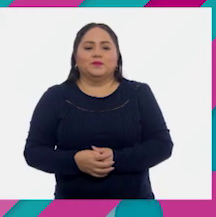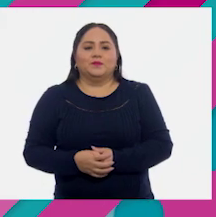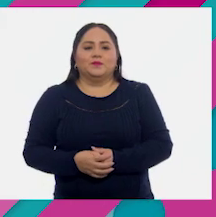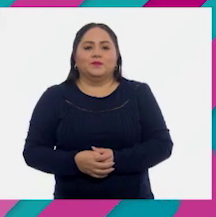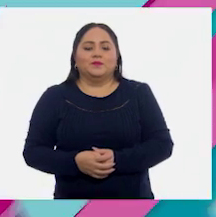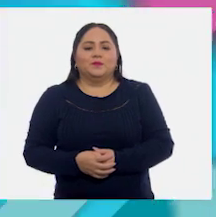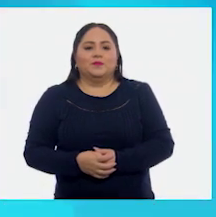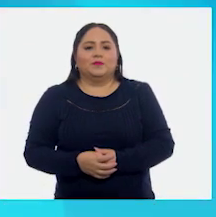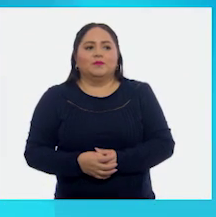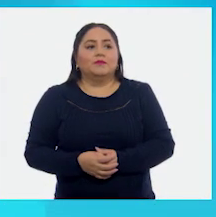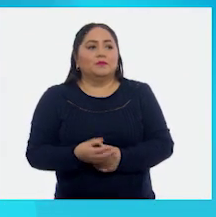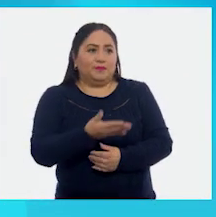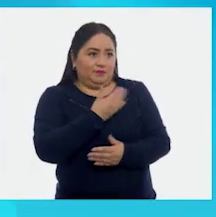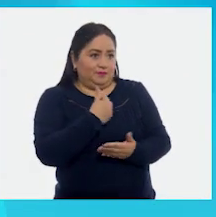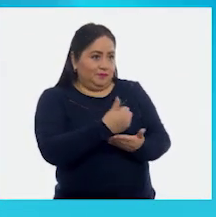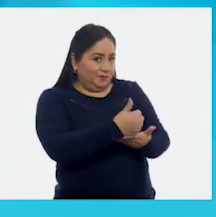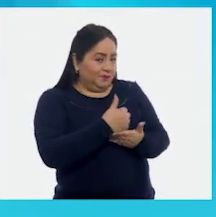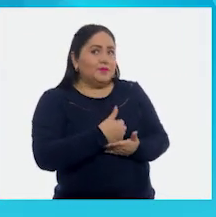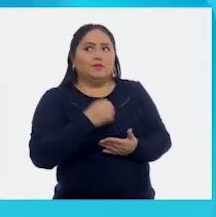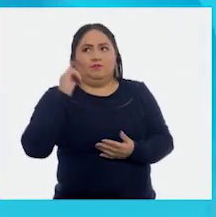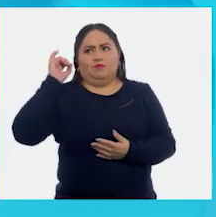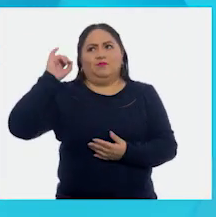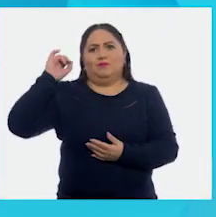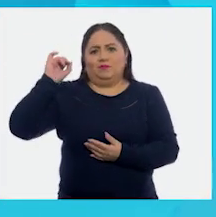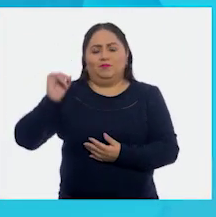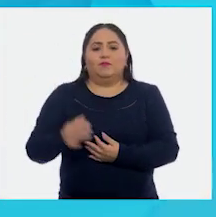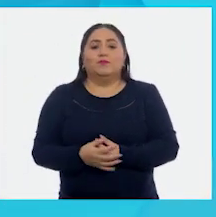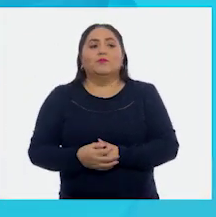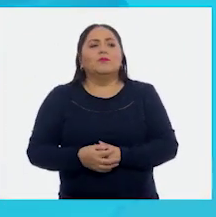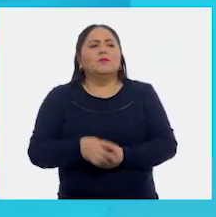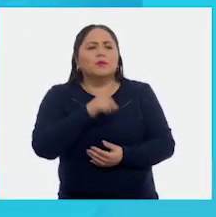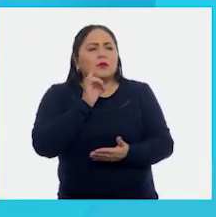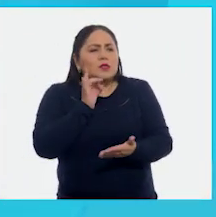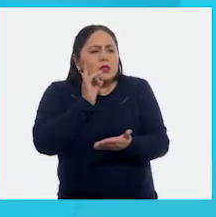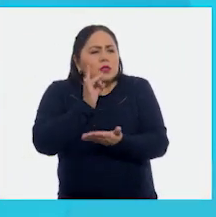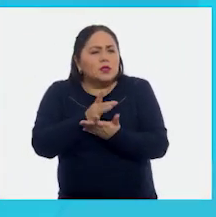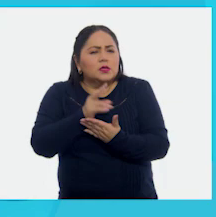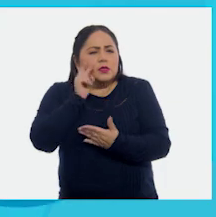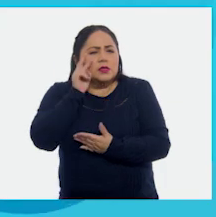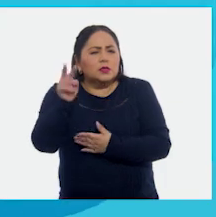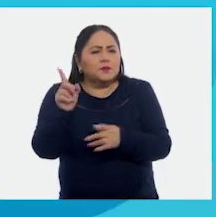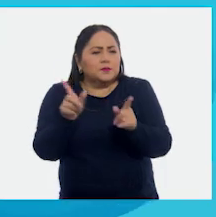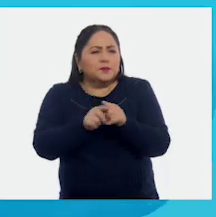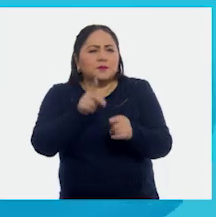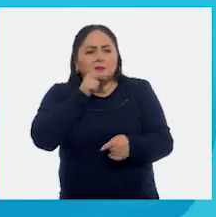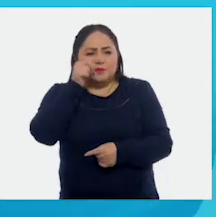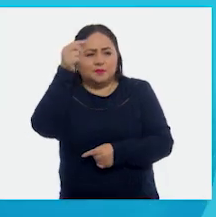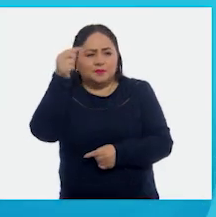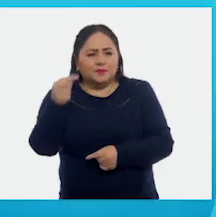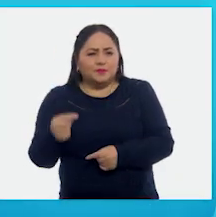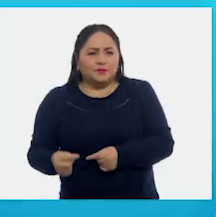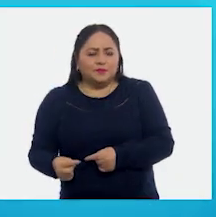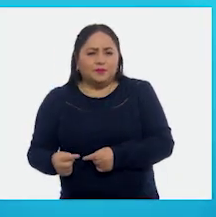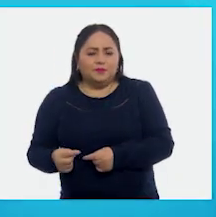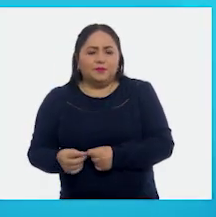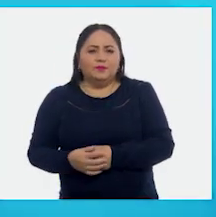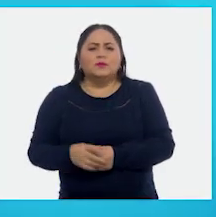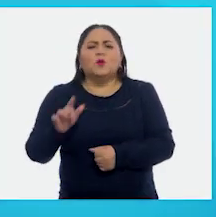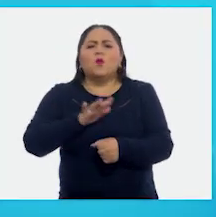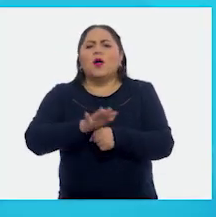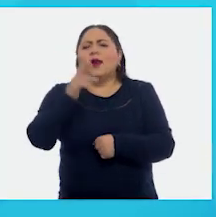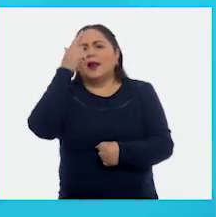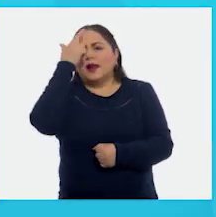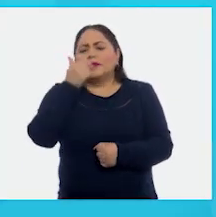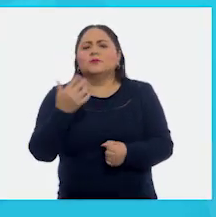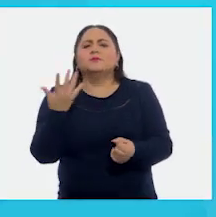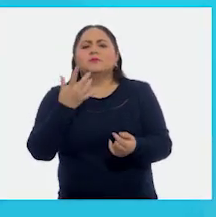Ajá. ¿Me ayudas? Claro que sí. Y identifiquemos ese resumen y esas razones para